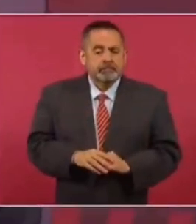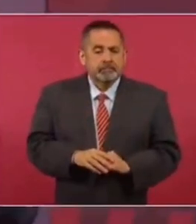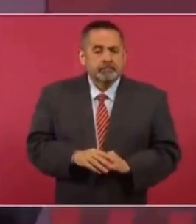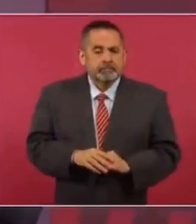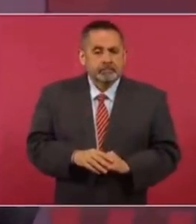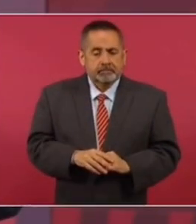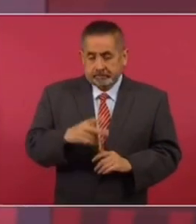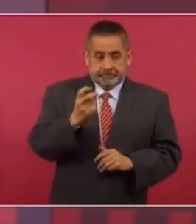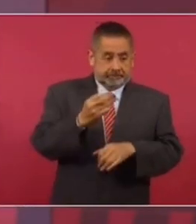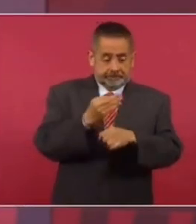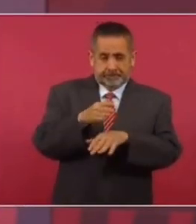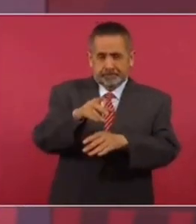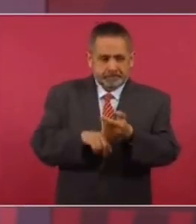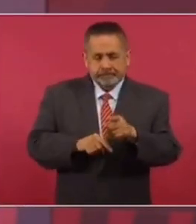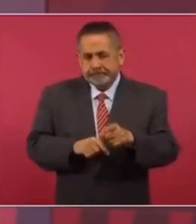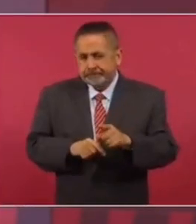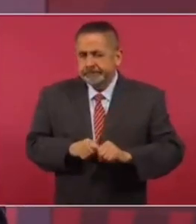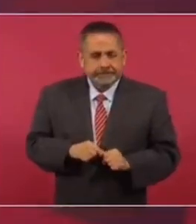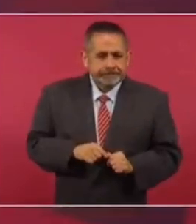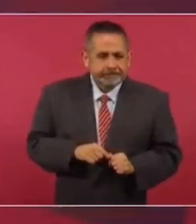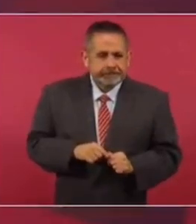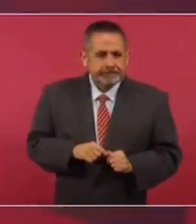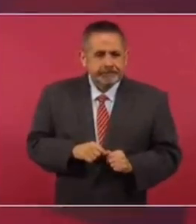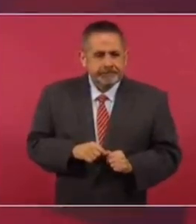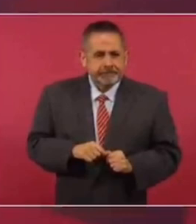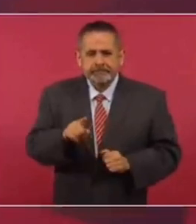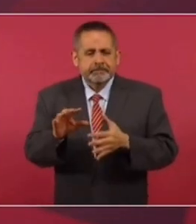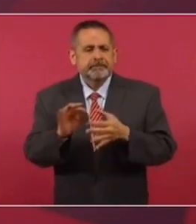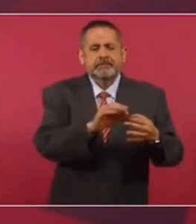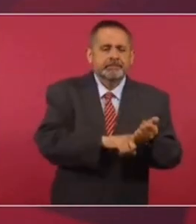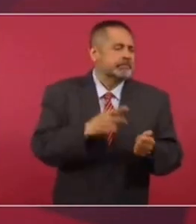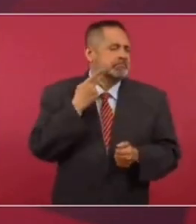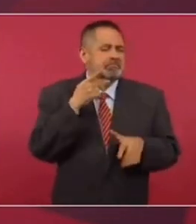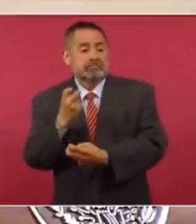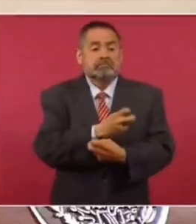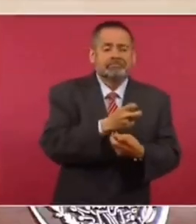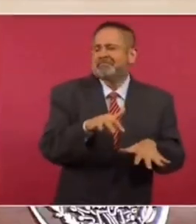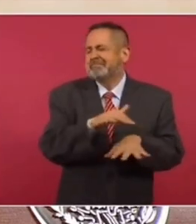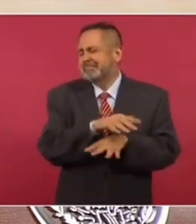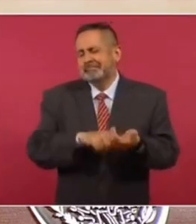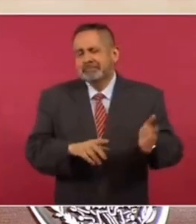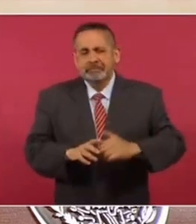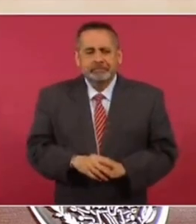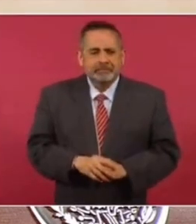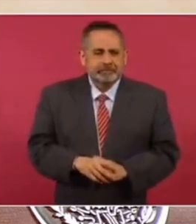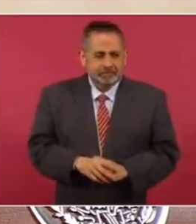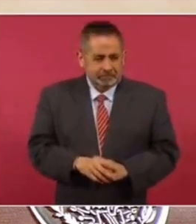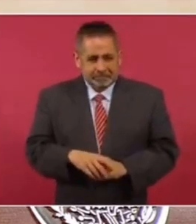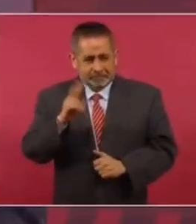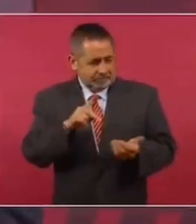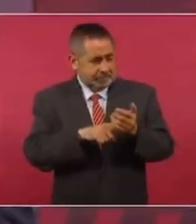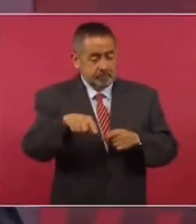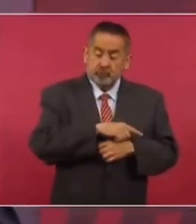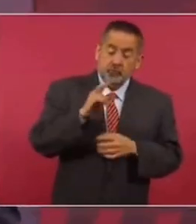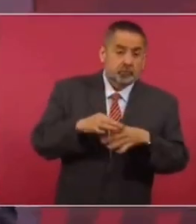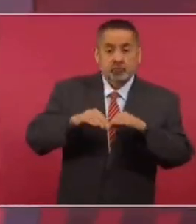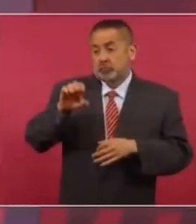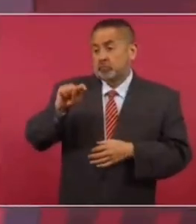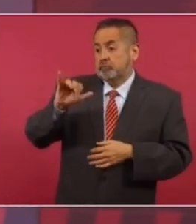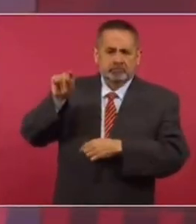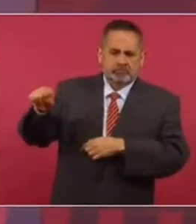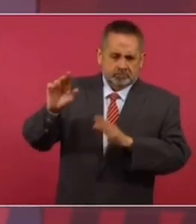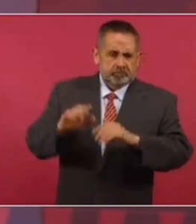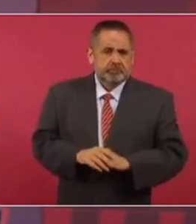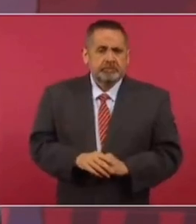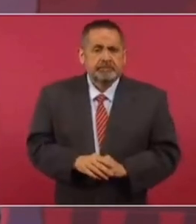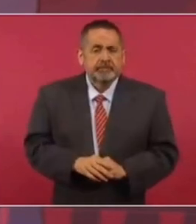está este asunto muy vinculado a la politiquería, porque de cuando acá les importa tanto la ética a quienes se han dedicado